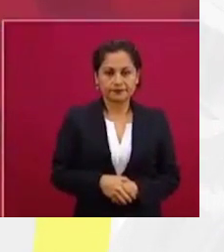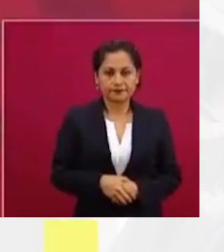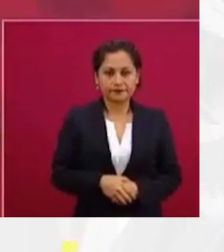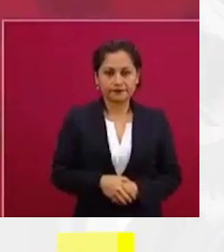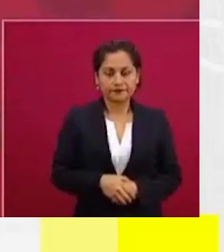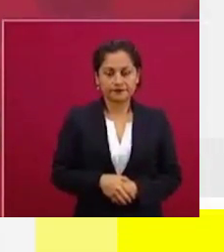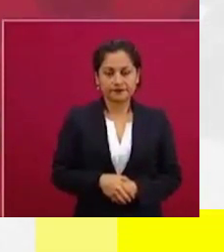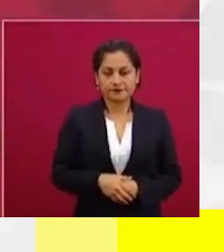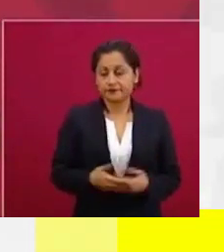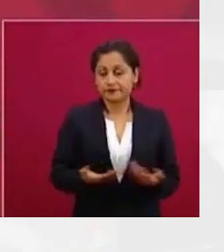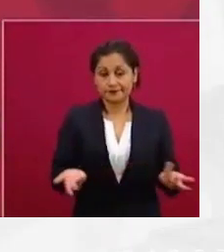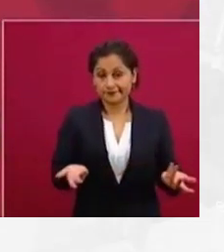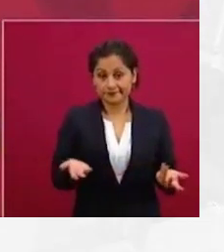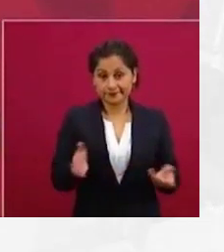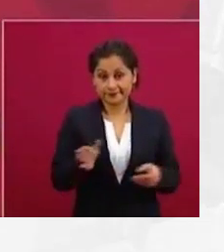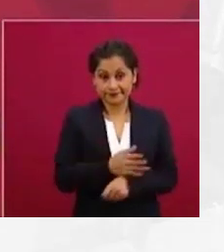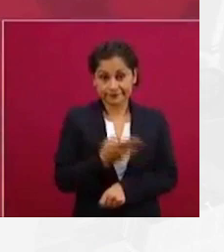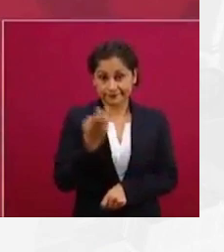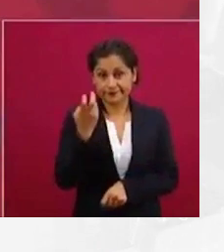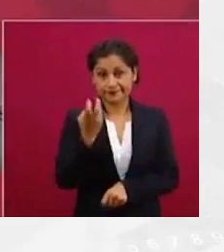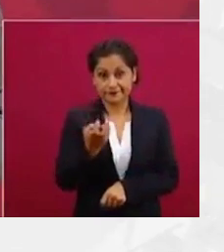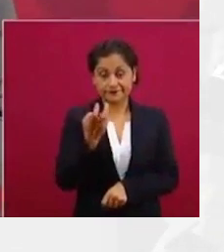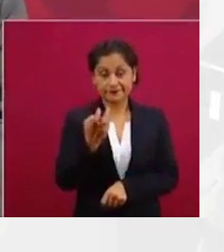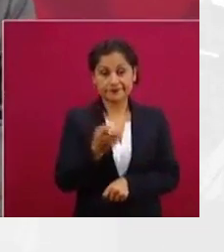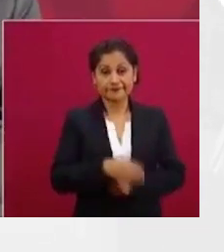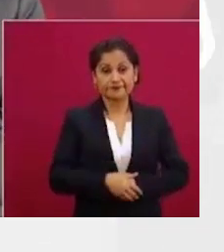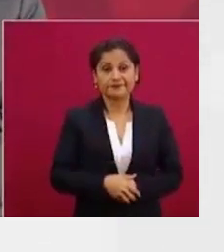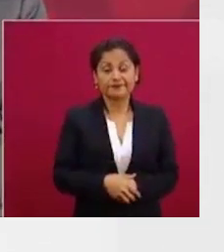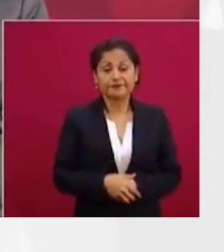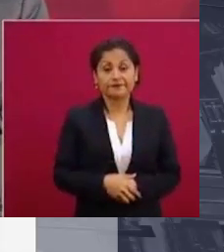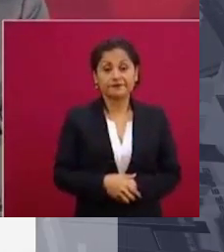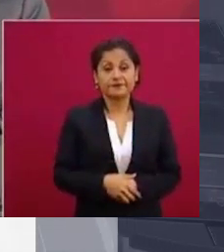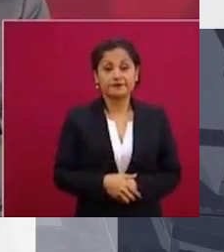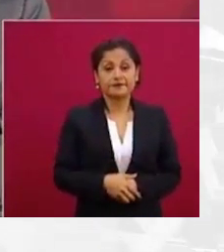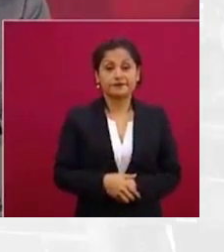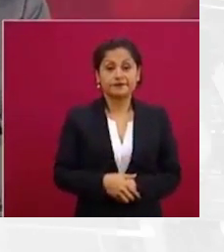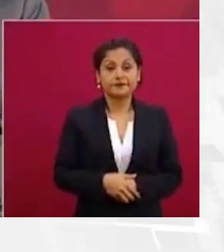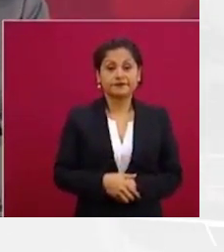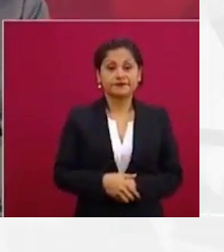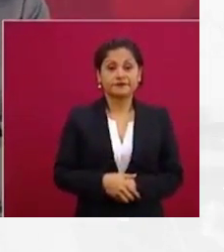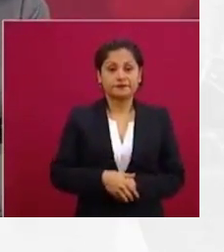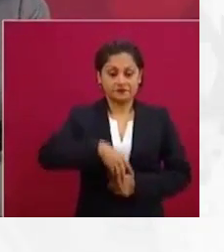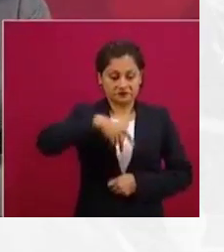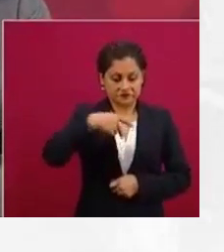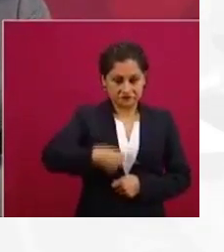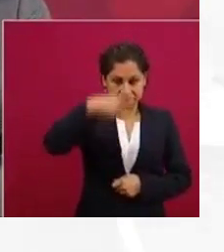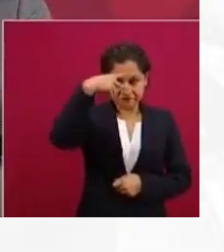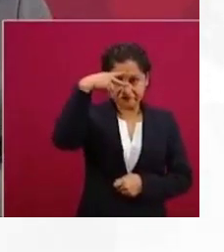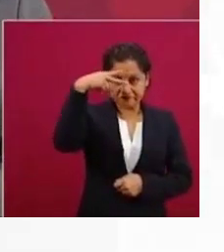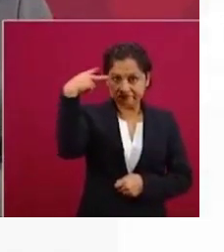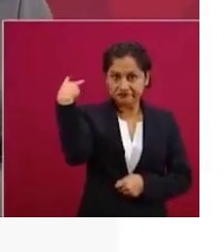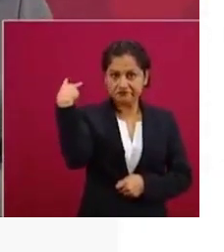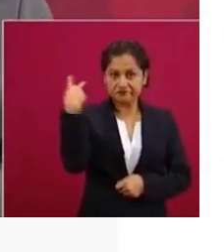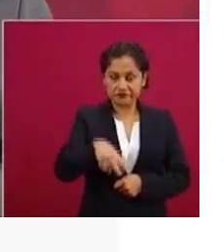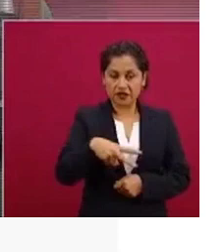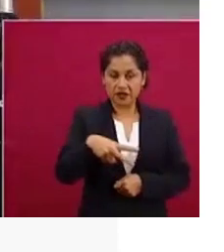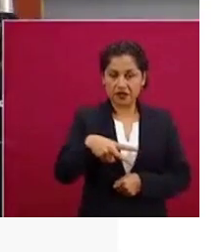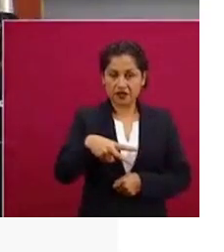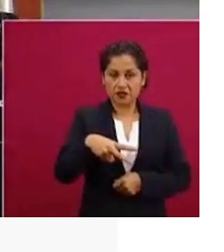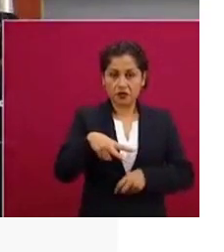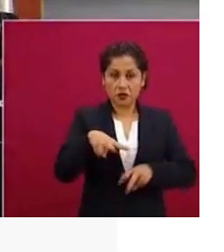periodismo, ni a la comunicación gubernamental, y mucho menos a la comunicación política, y mucho menos a la audiencia.